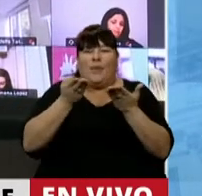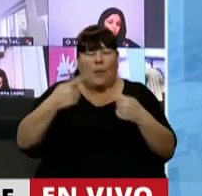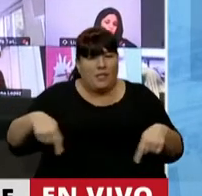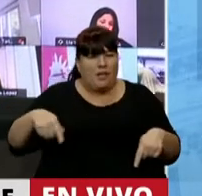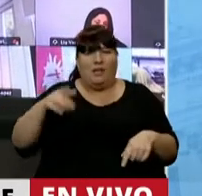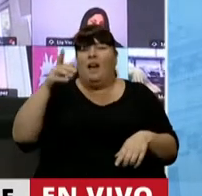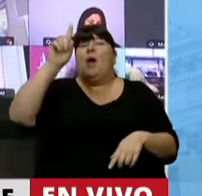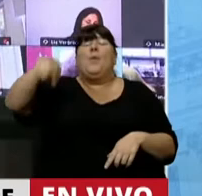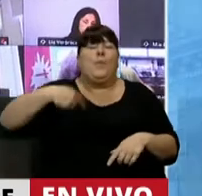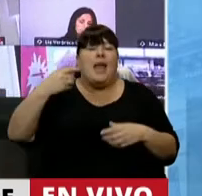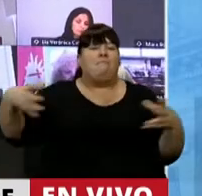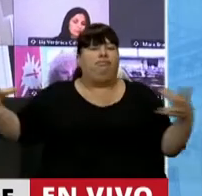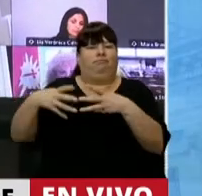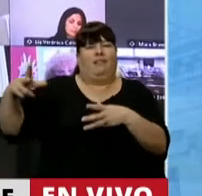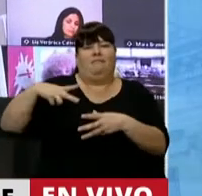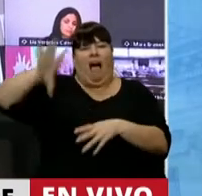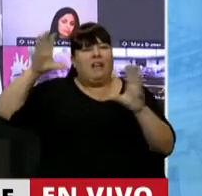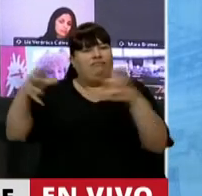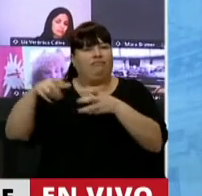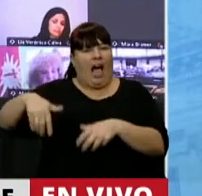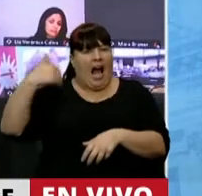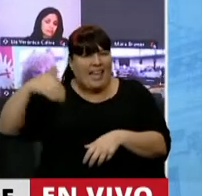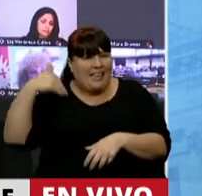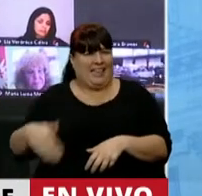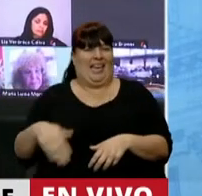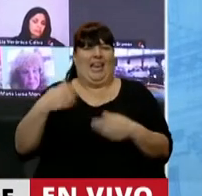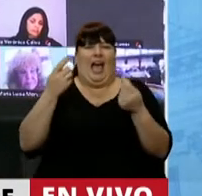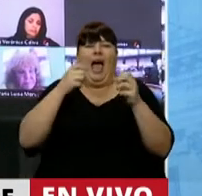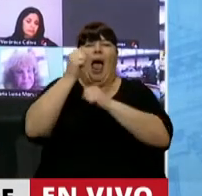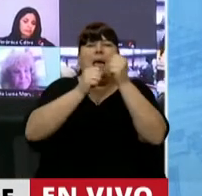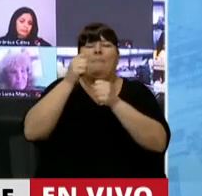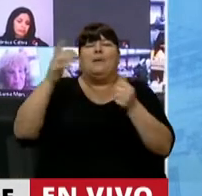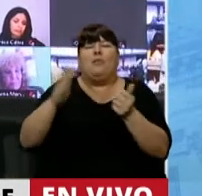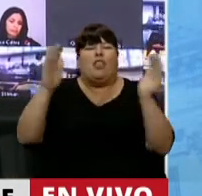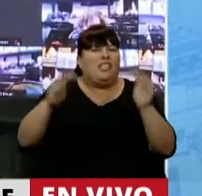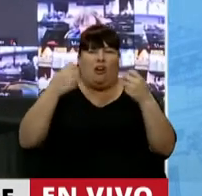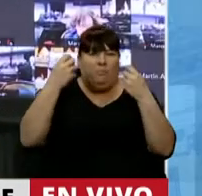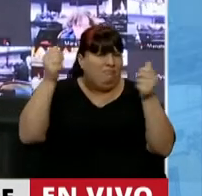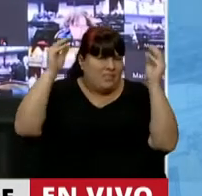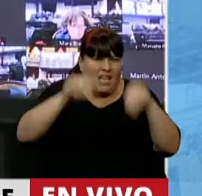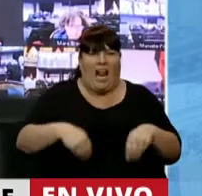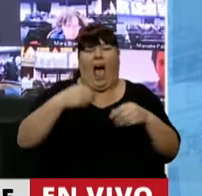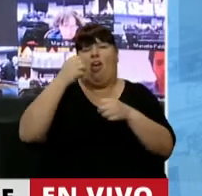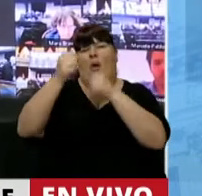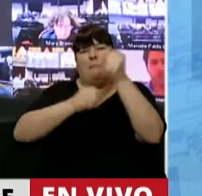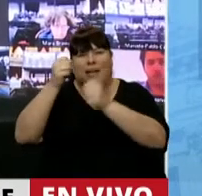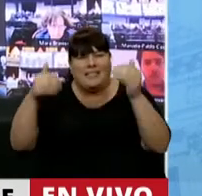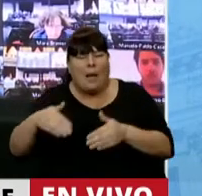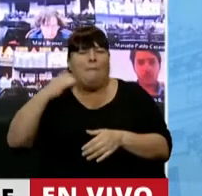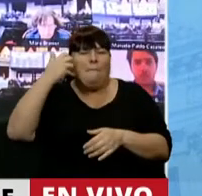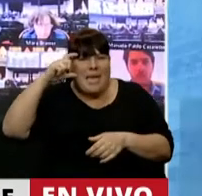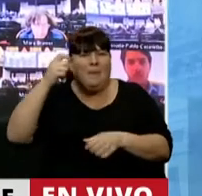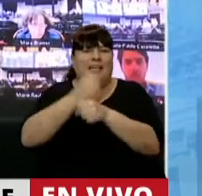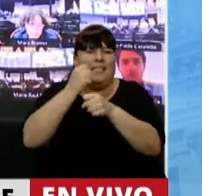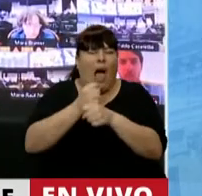llevó a una brutal concentración económica en la Argentina, la pérdida de pequeños y medianos productores, de pymes, de trabajo y a una